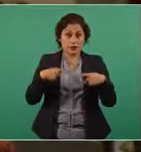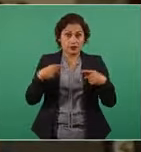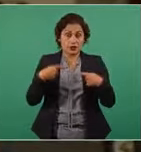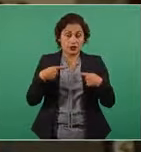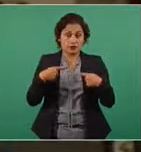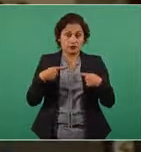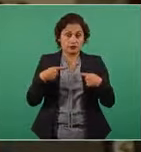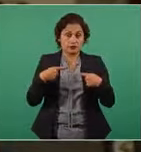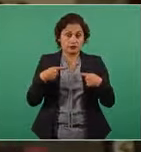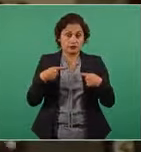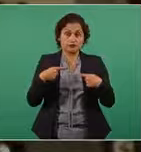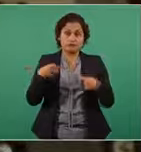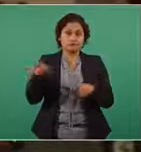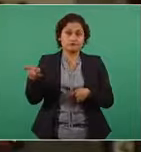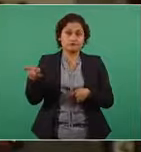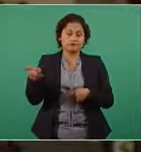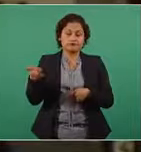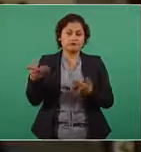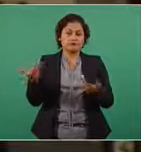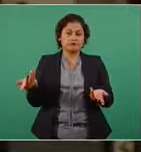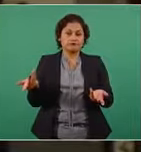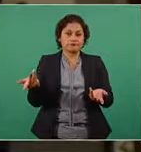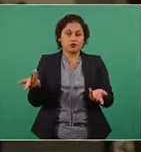no tienen a veces ni para comer